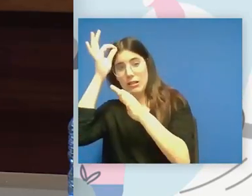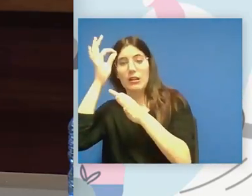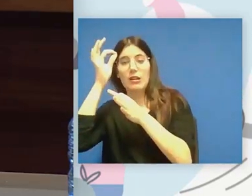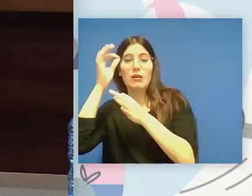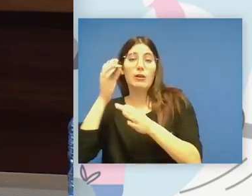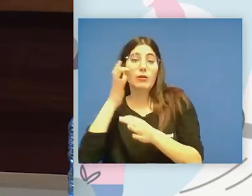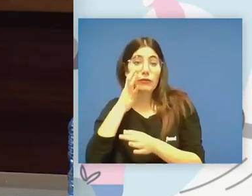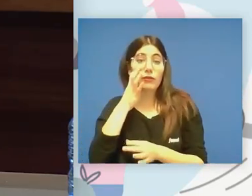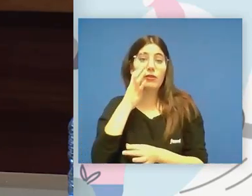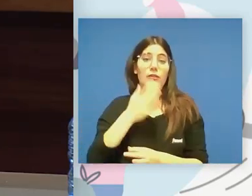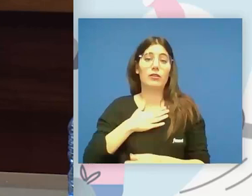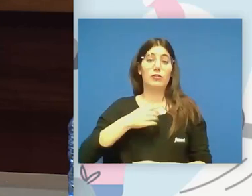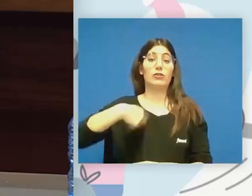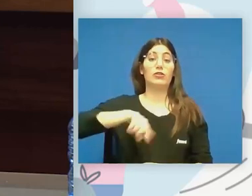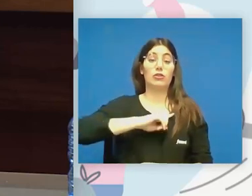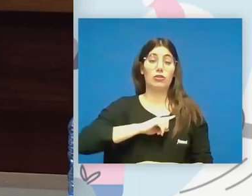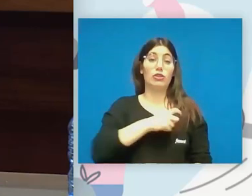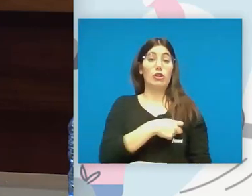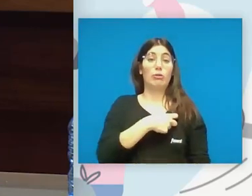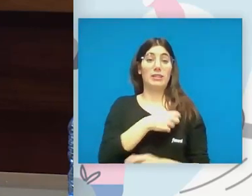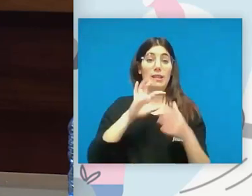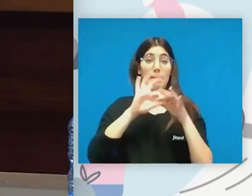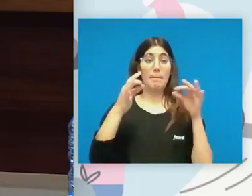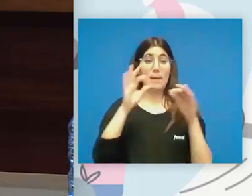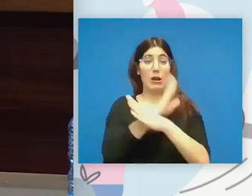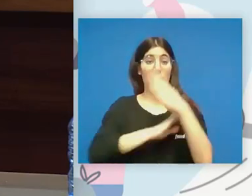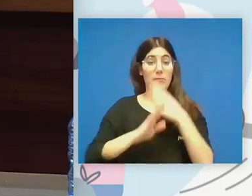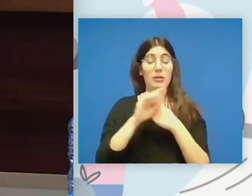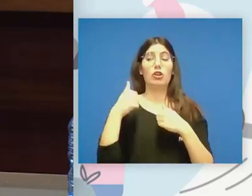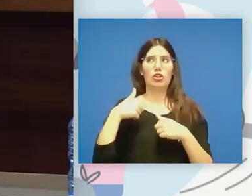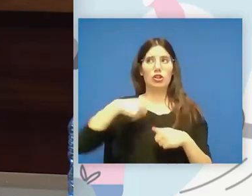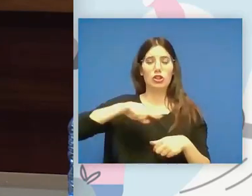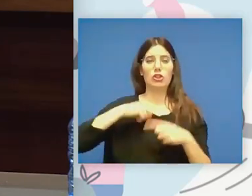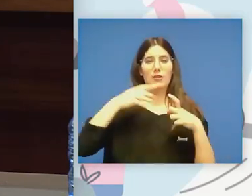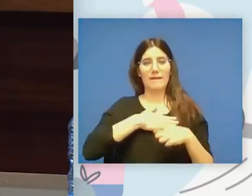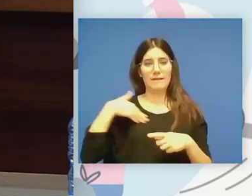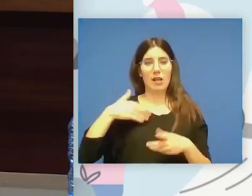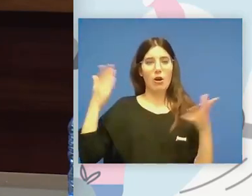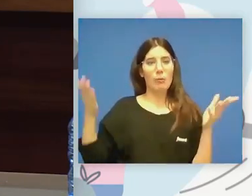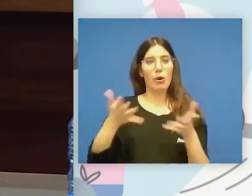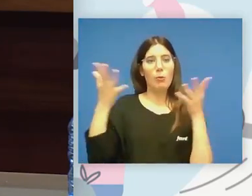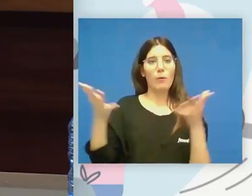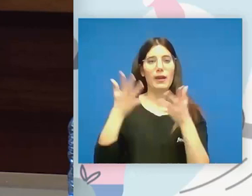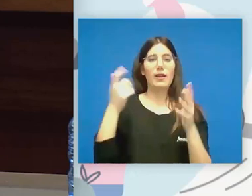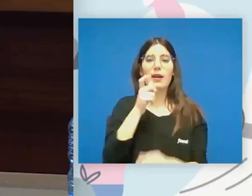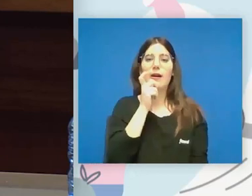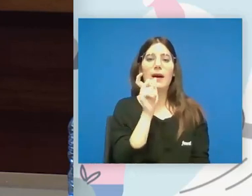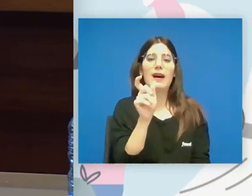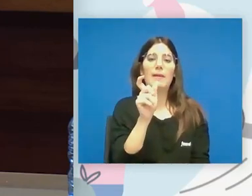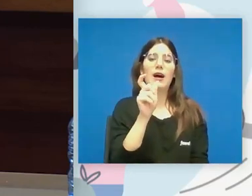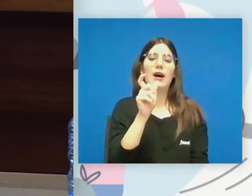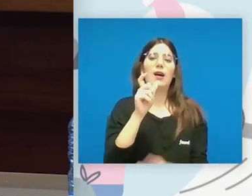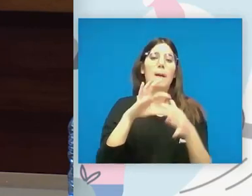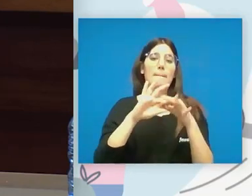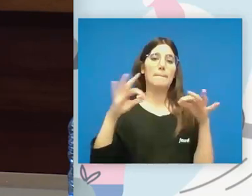precisamente nosotros desde el Comité Paralímpico estamos promoviendo el uso del término paralímpico como